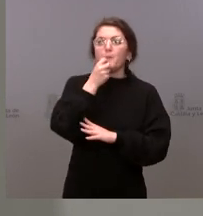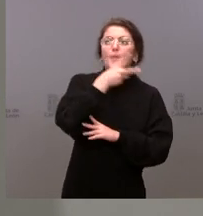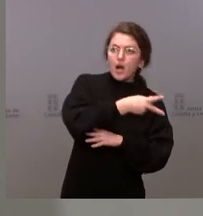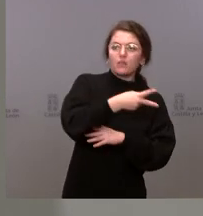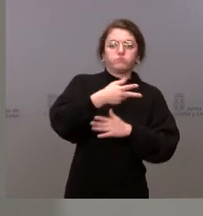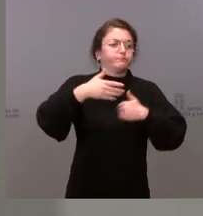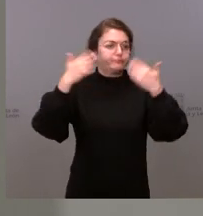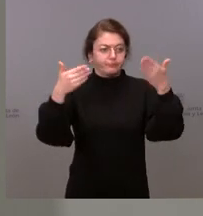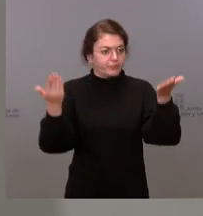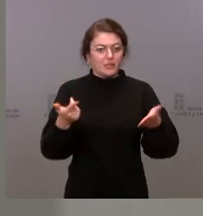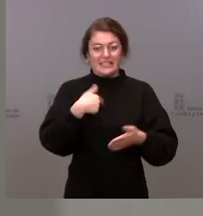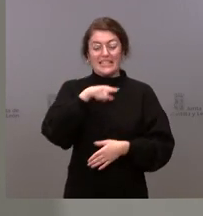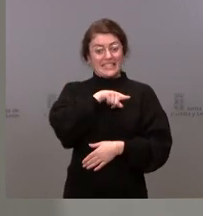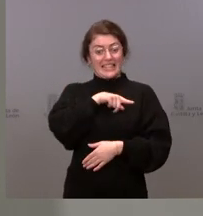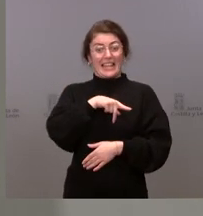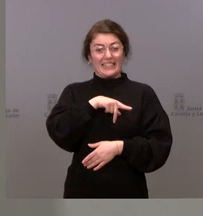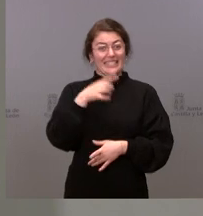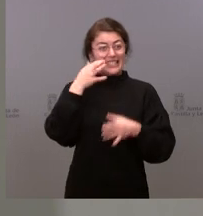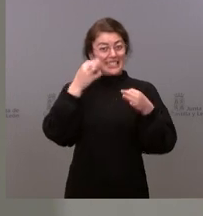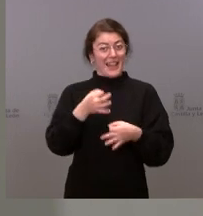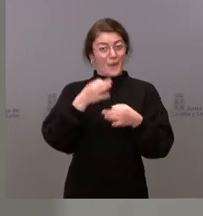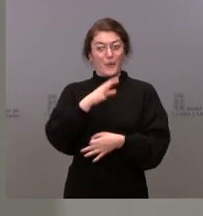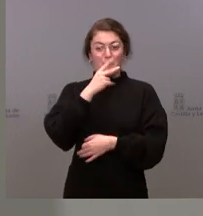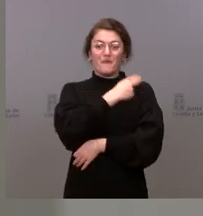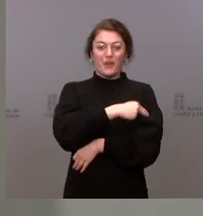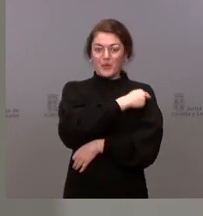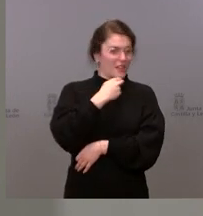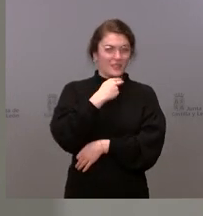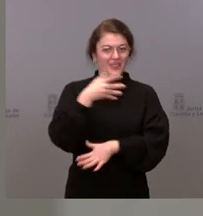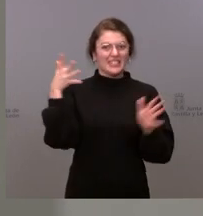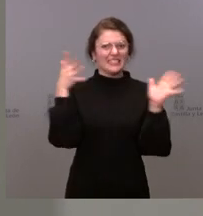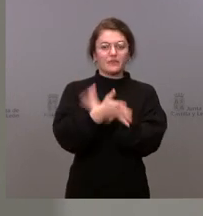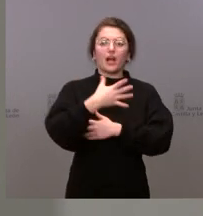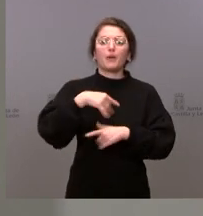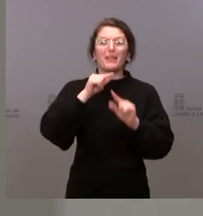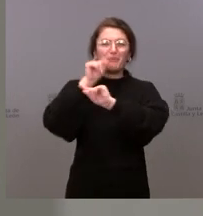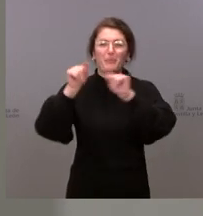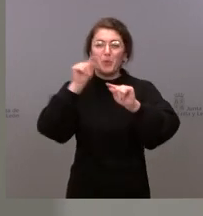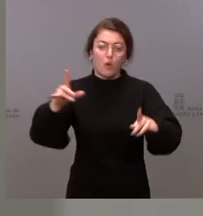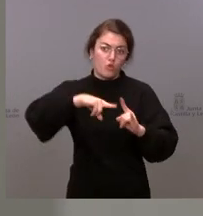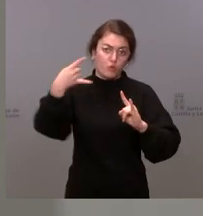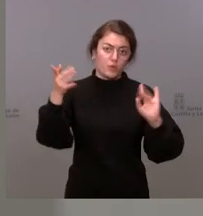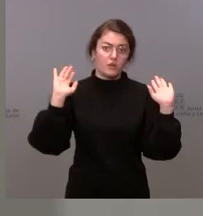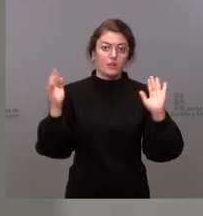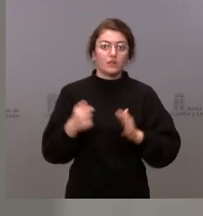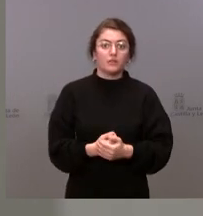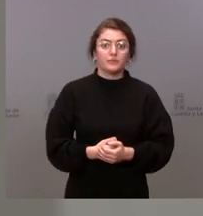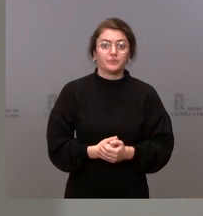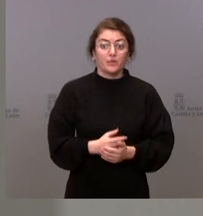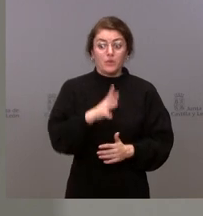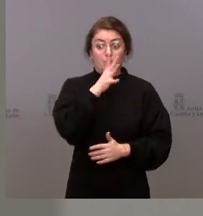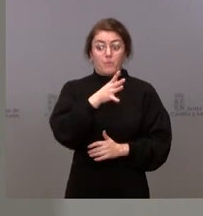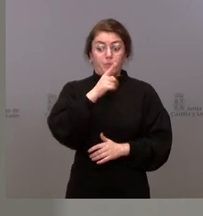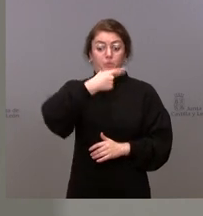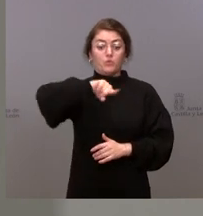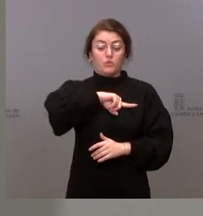porque todo el mundo está vacunado, a veces lo que haces es provocar un incremento de la difusión. Y ese ha sido el motivo de no tomar